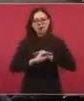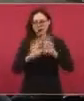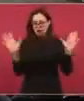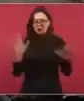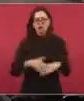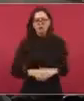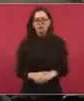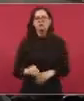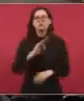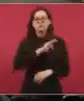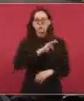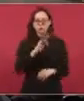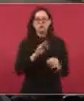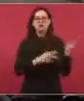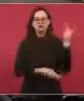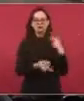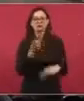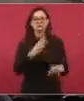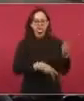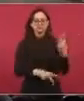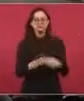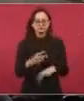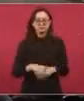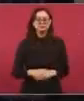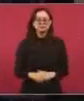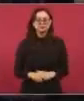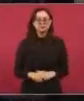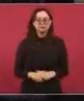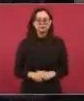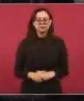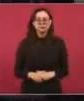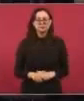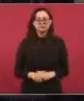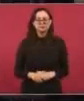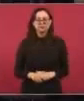la rueda de prensa.